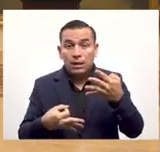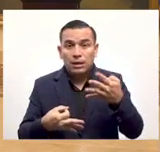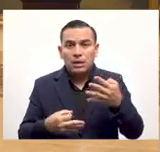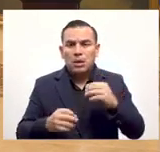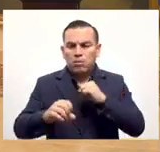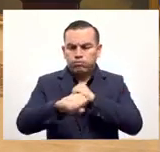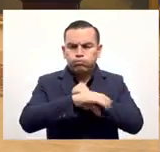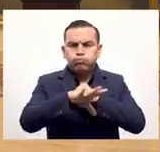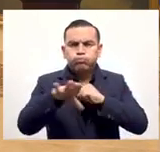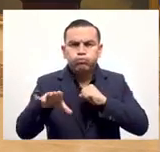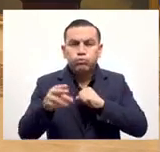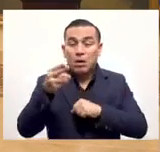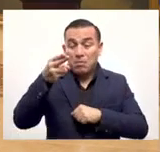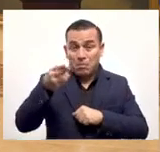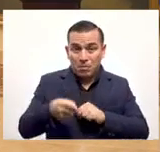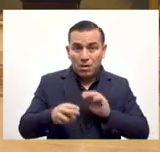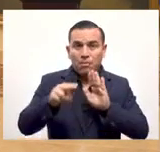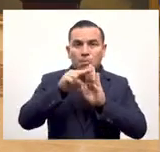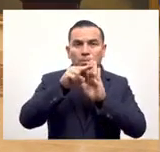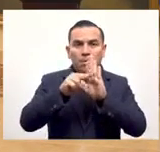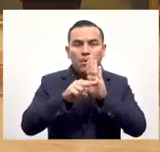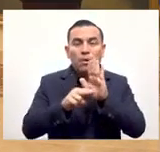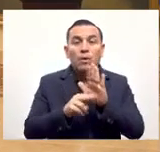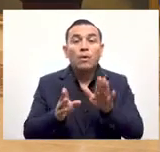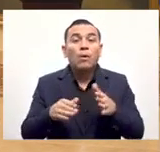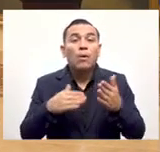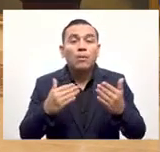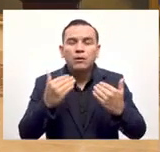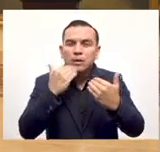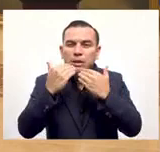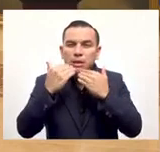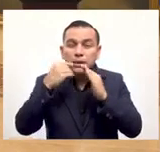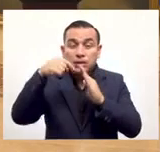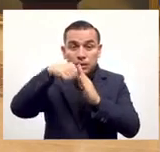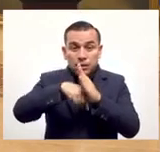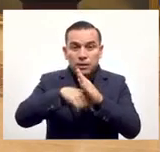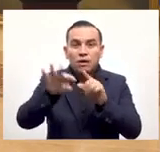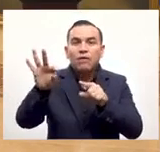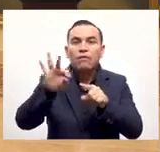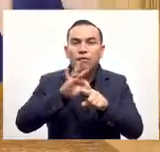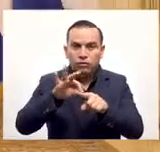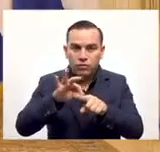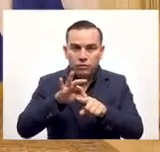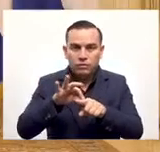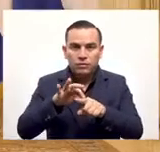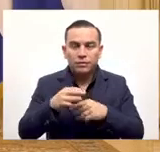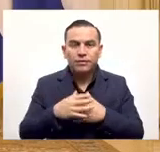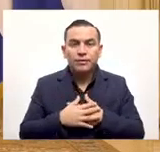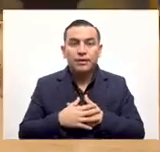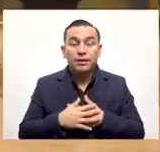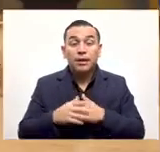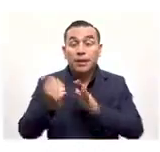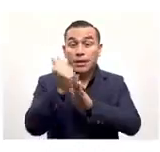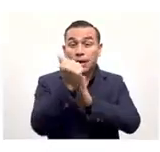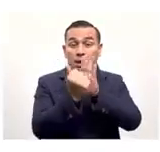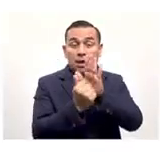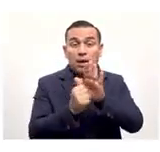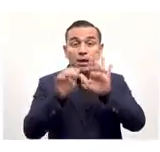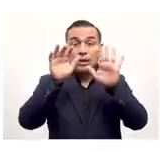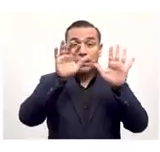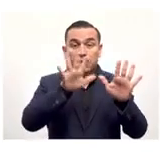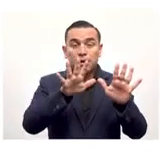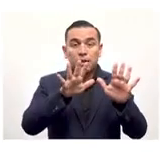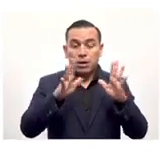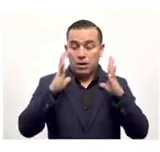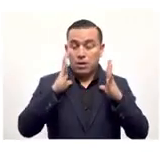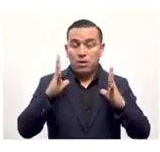se emiten como siempre se hacen en el reglamento respectivo y esto es lo que vamos a ver cómo va a funcionar. El artículo